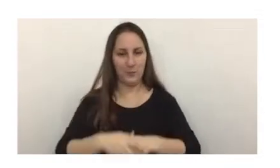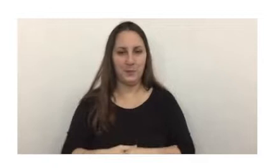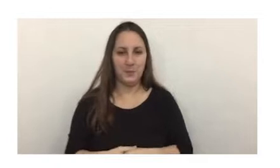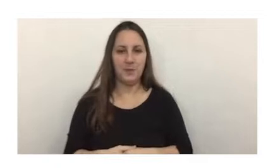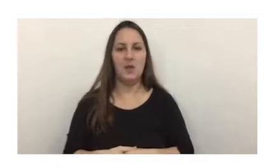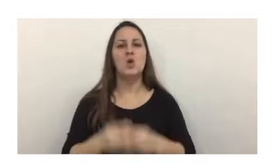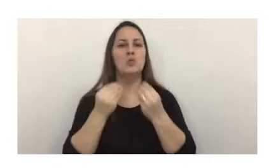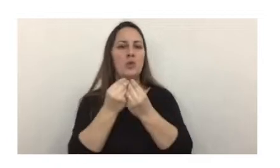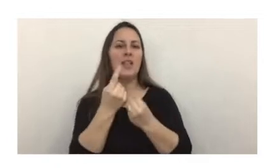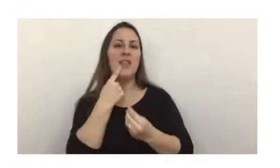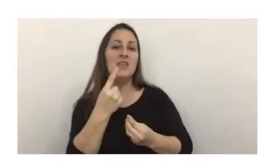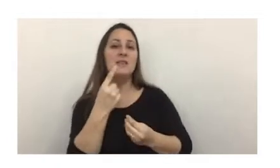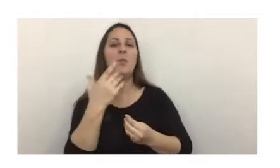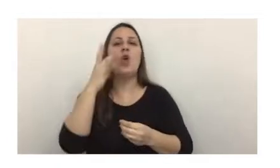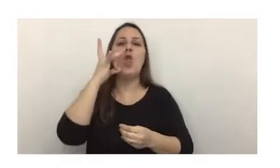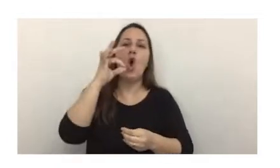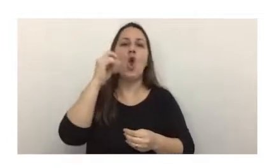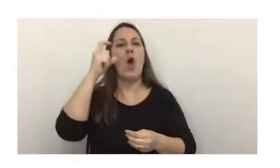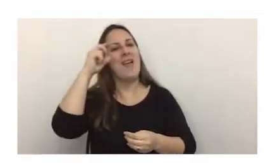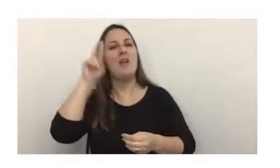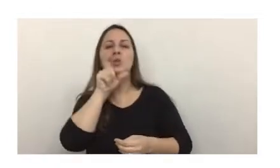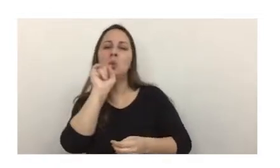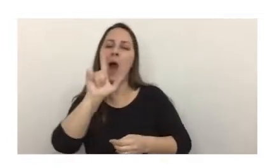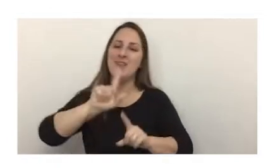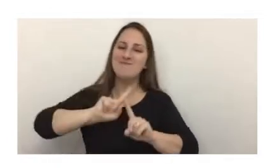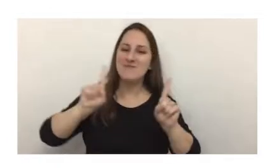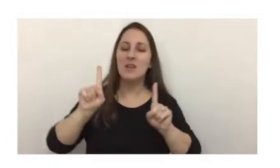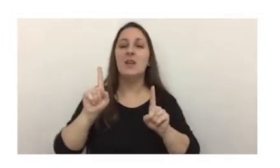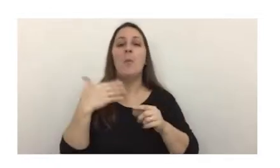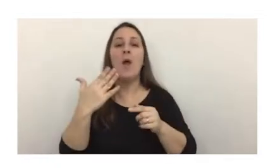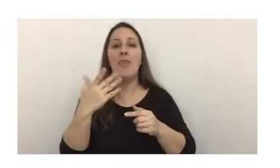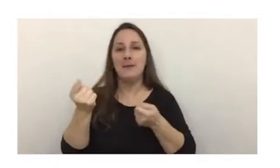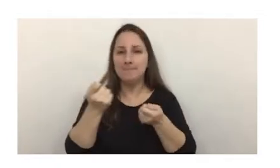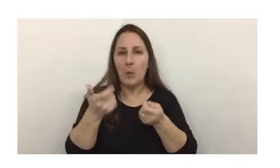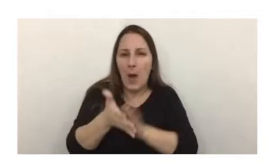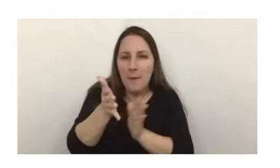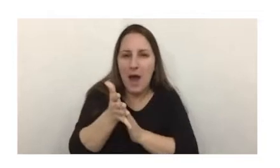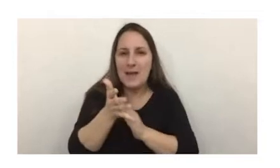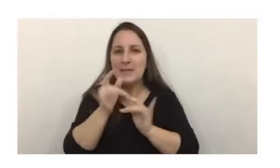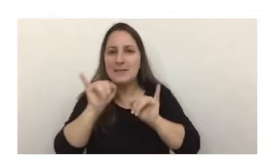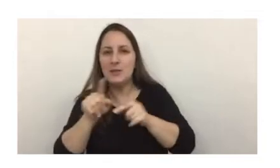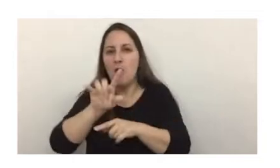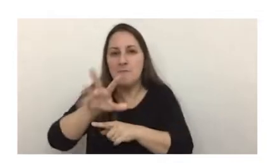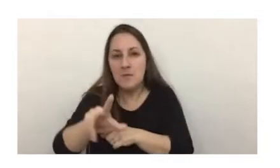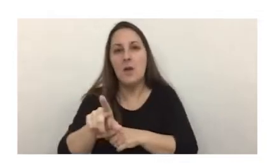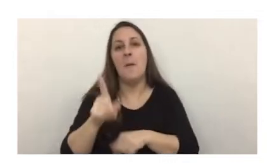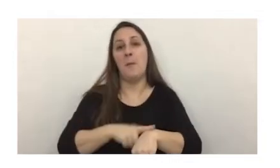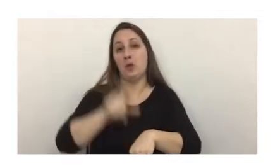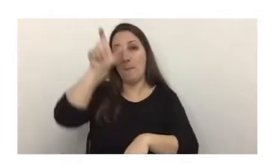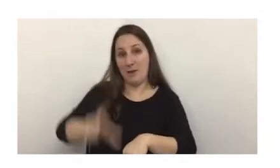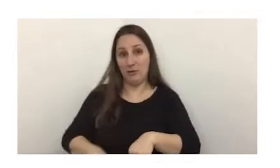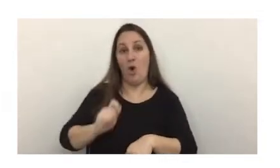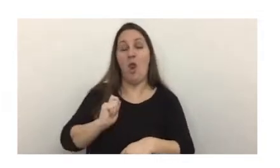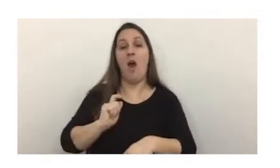descartan la posibilidad de un dolo eventual y en lo que se refiere a la consumación y tentativa se consuma en el momento en que el obligado tributario